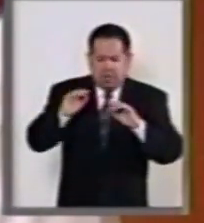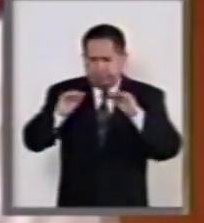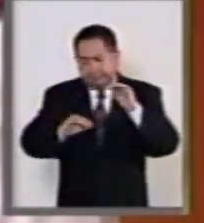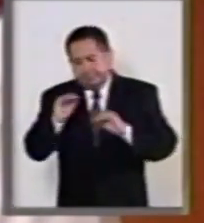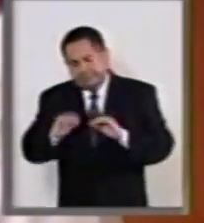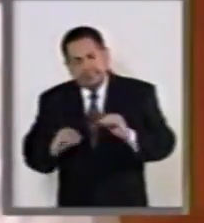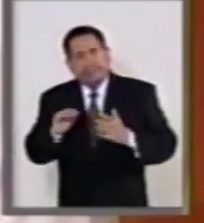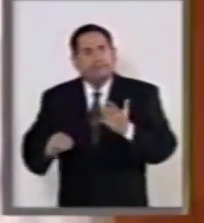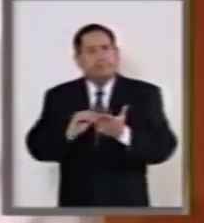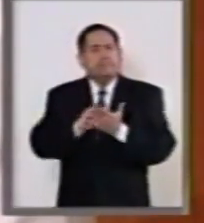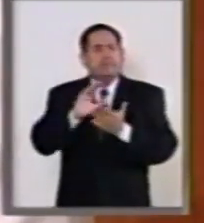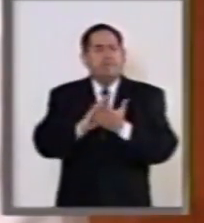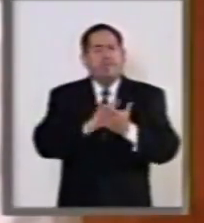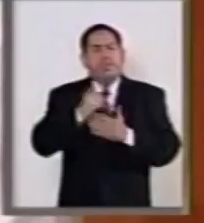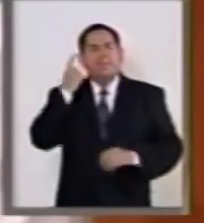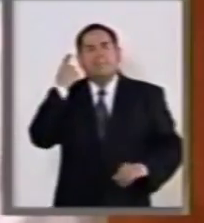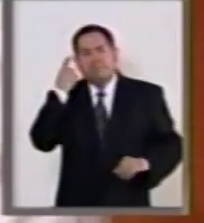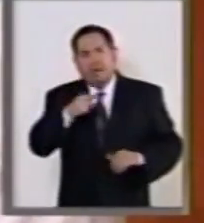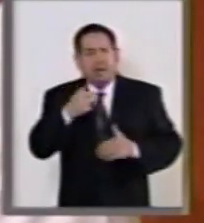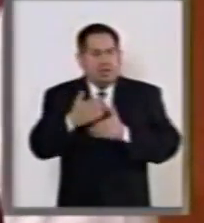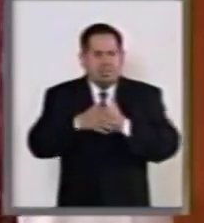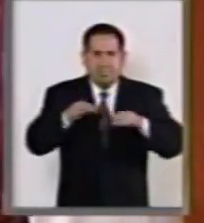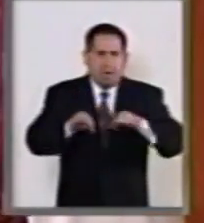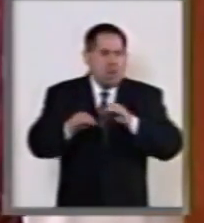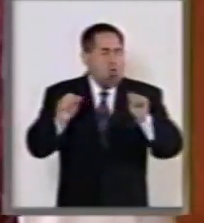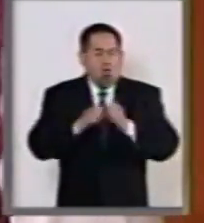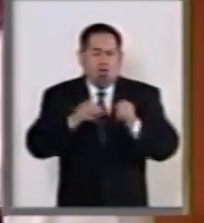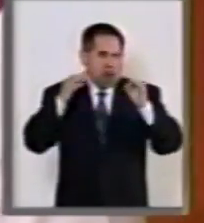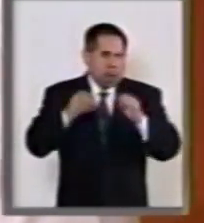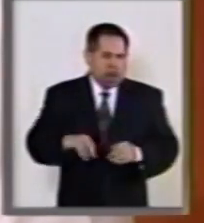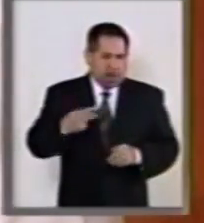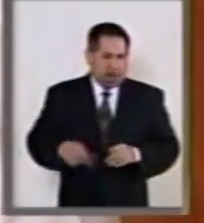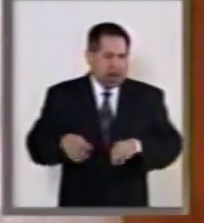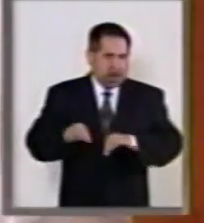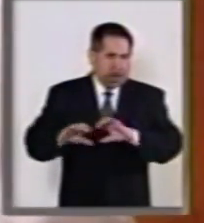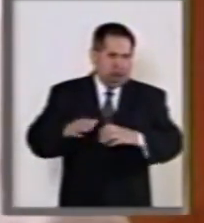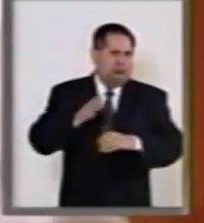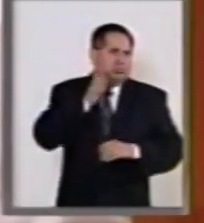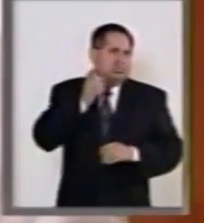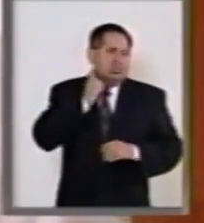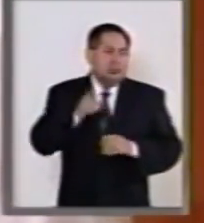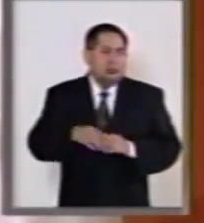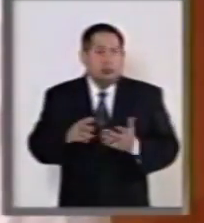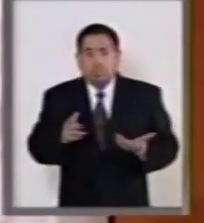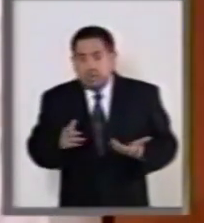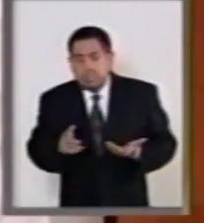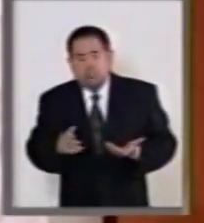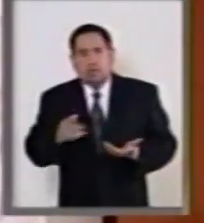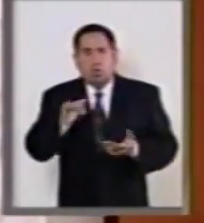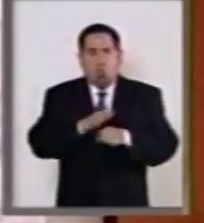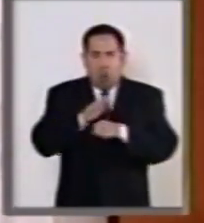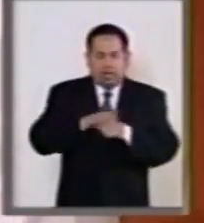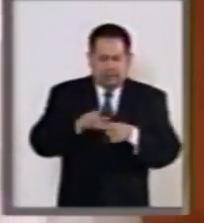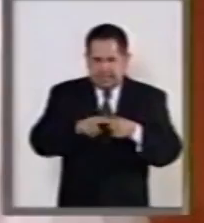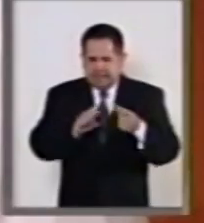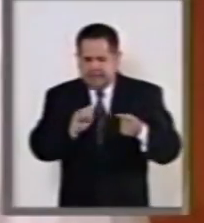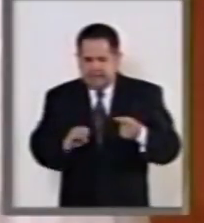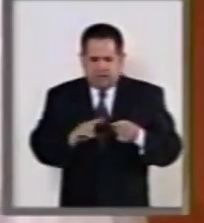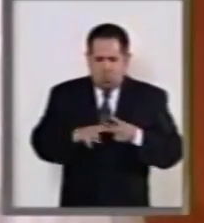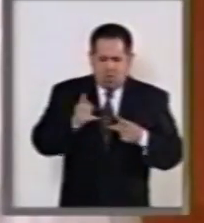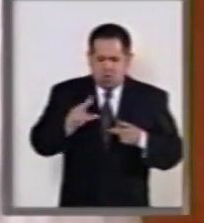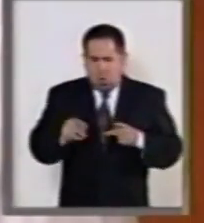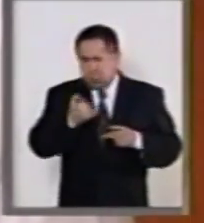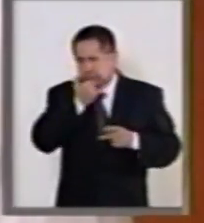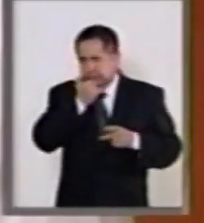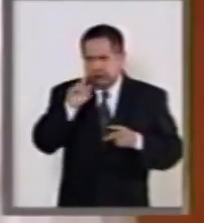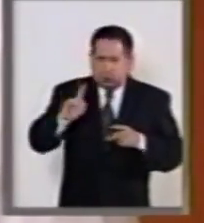el trabajo propiamente legislativo que aceptamos y que no aceptábamos de la revisión